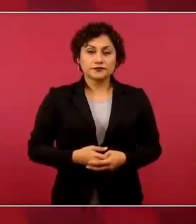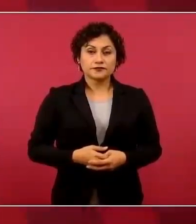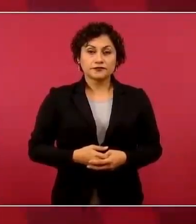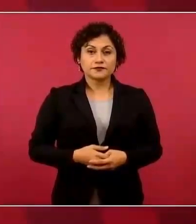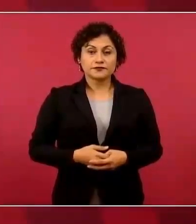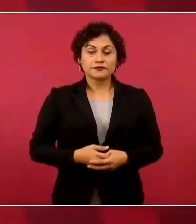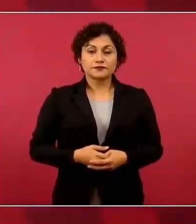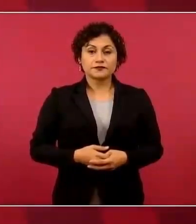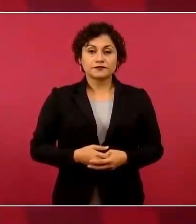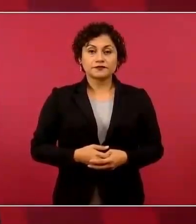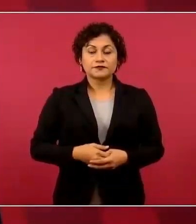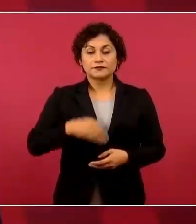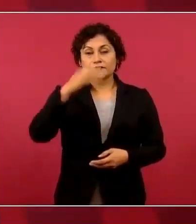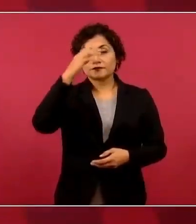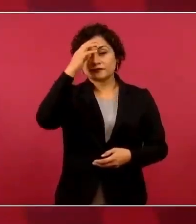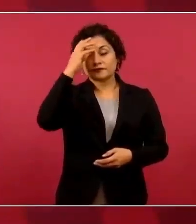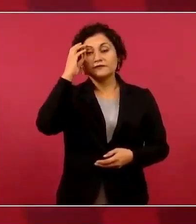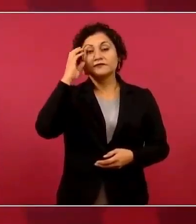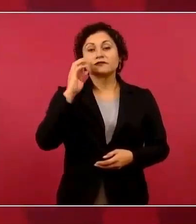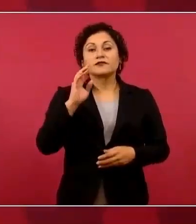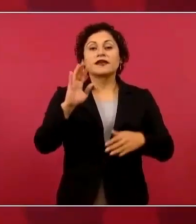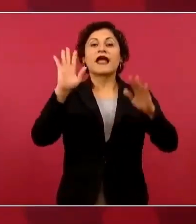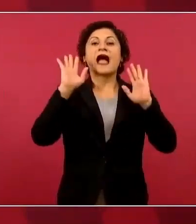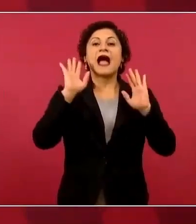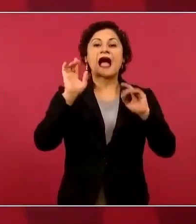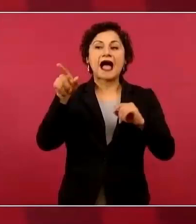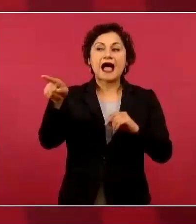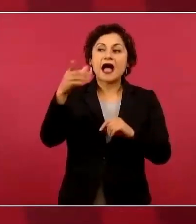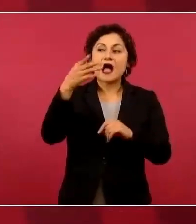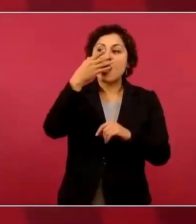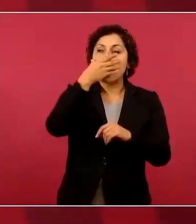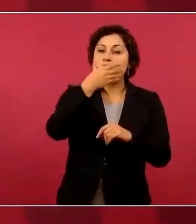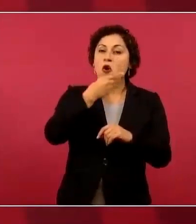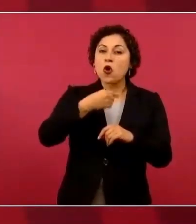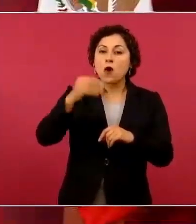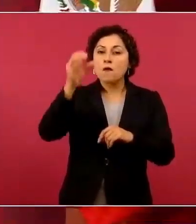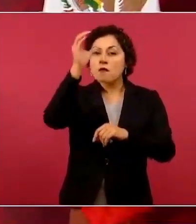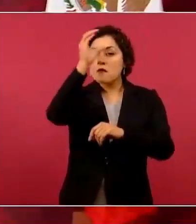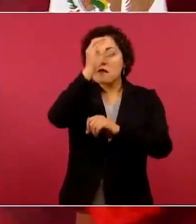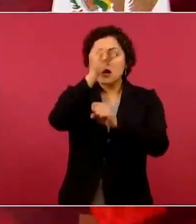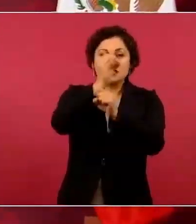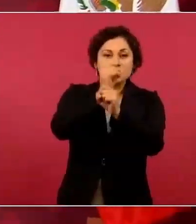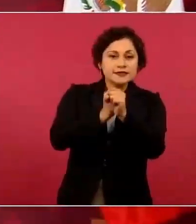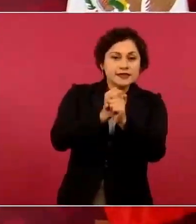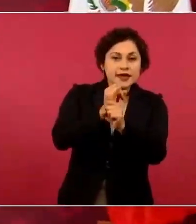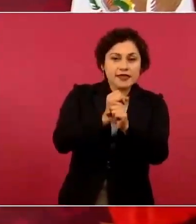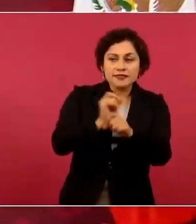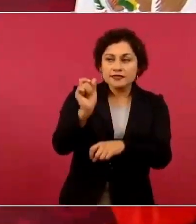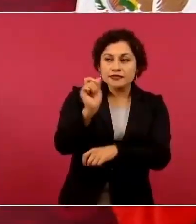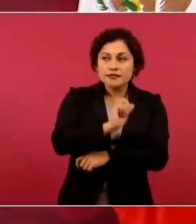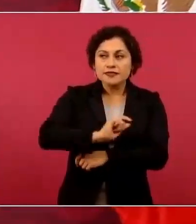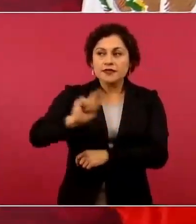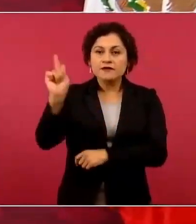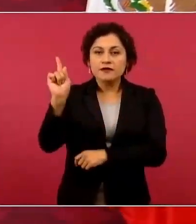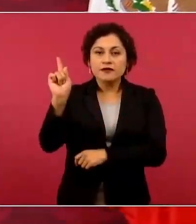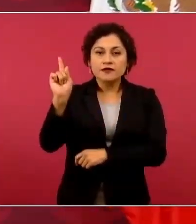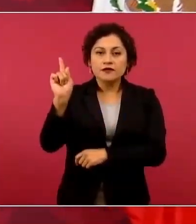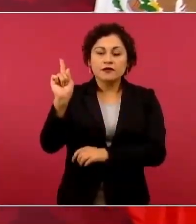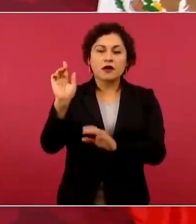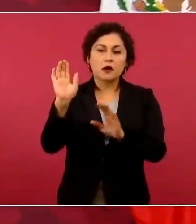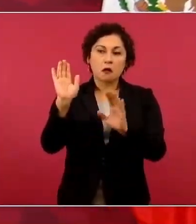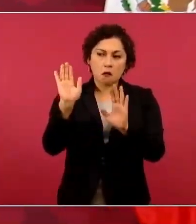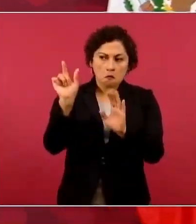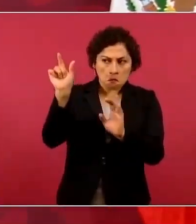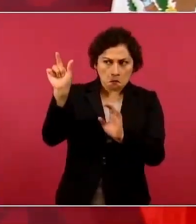científico. pues sí, pues sí, pero no,